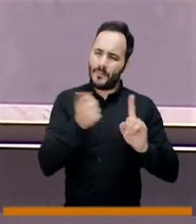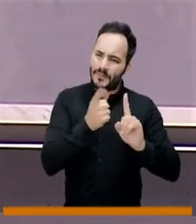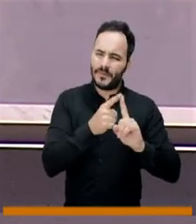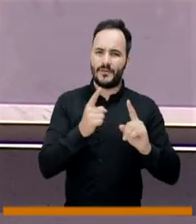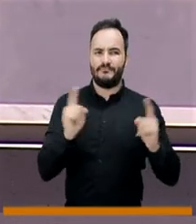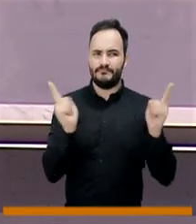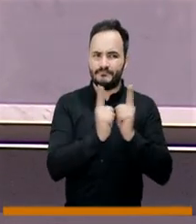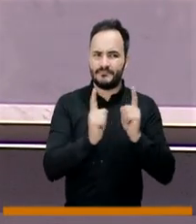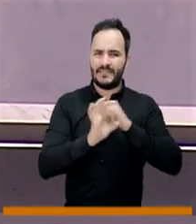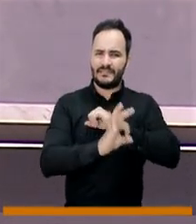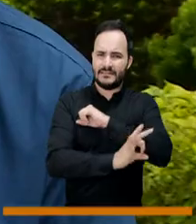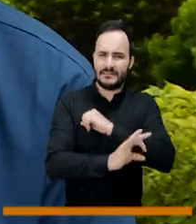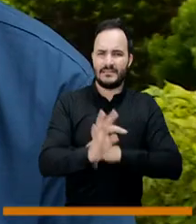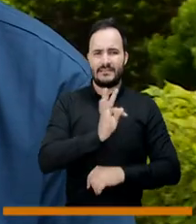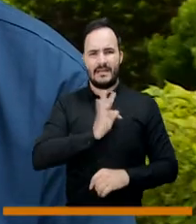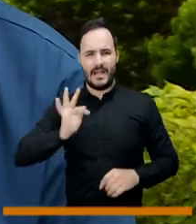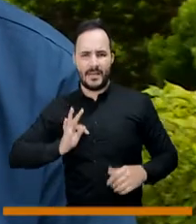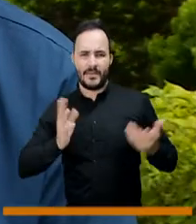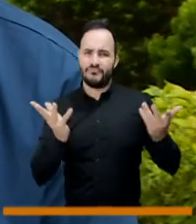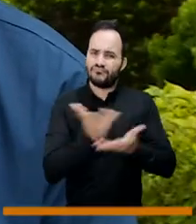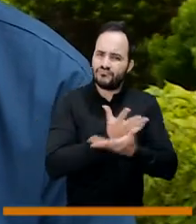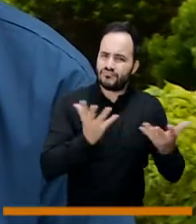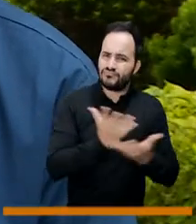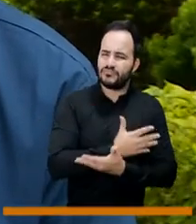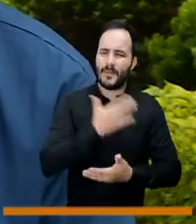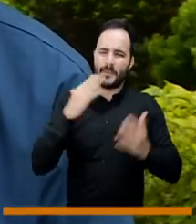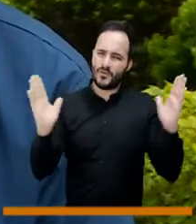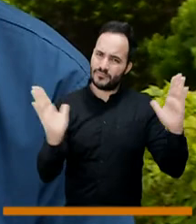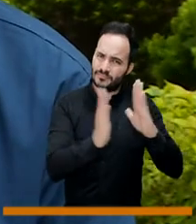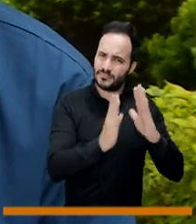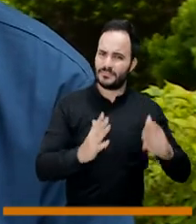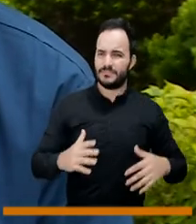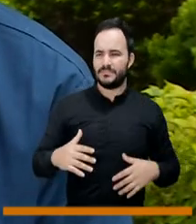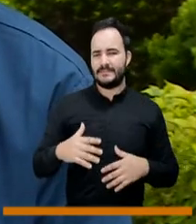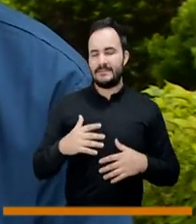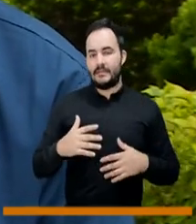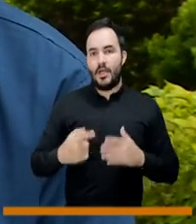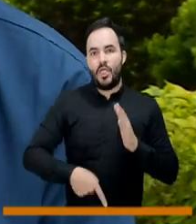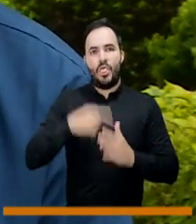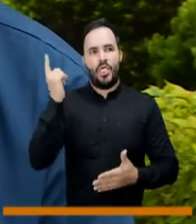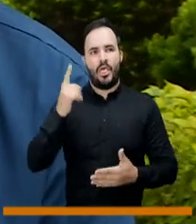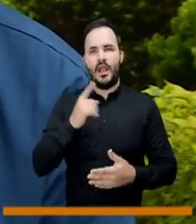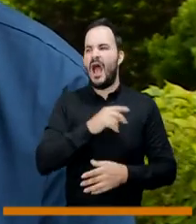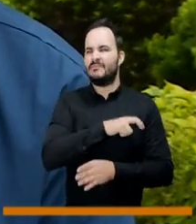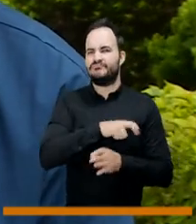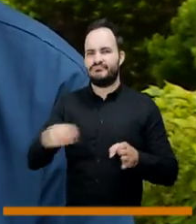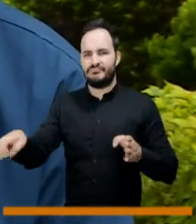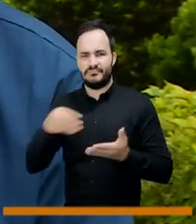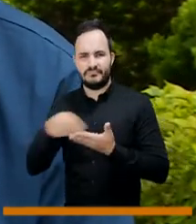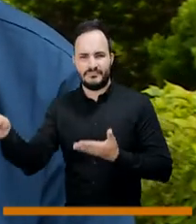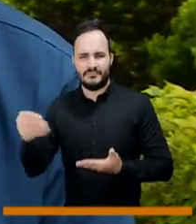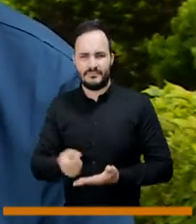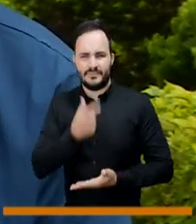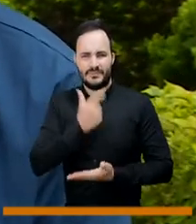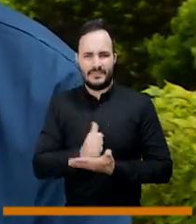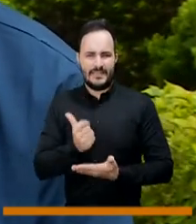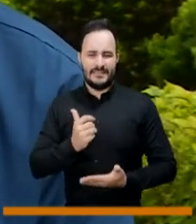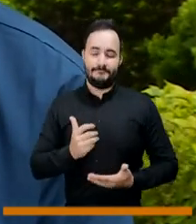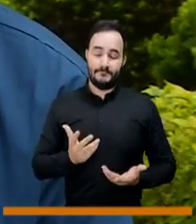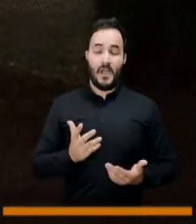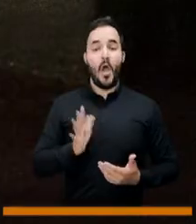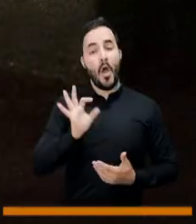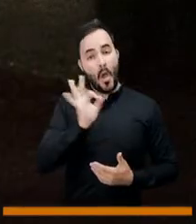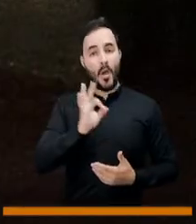psicólogo, pero sobre todo, antes de ponerse a ensayar un medicamento, a probar un medicamento, siempre